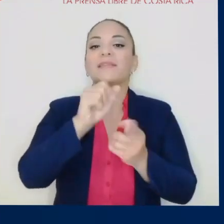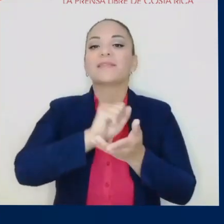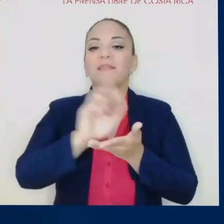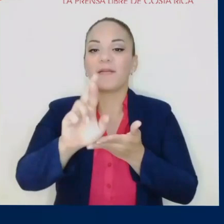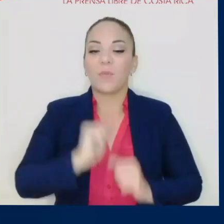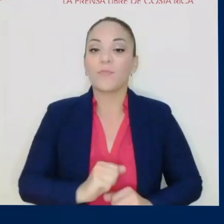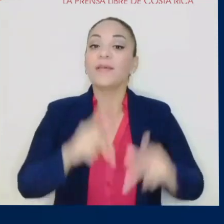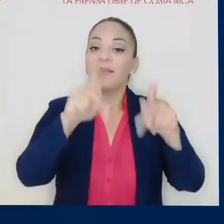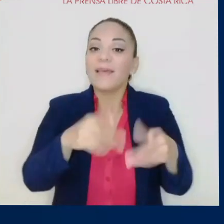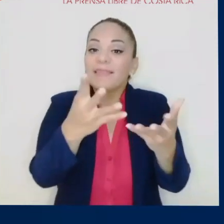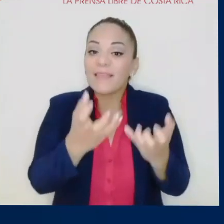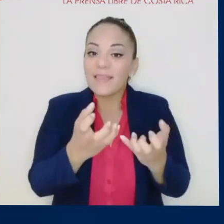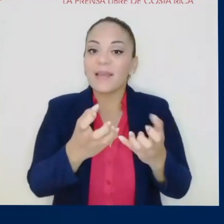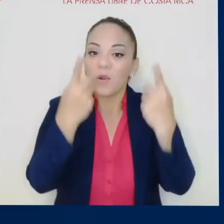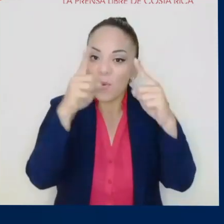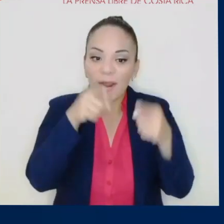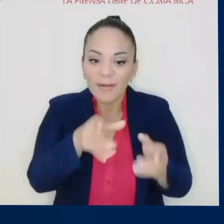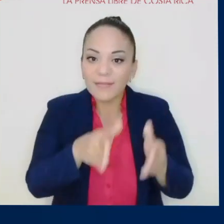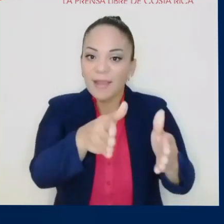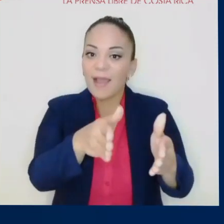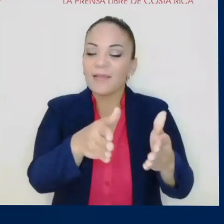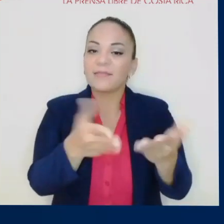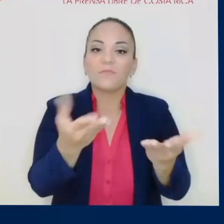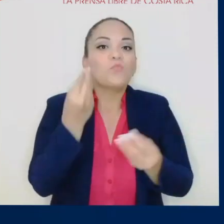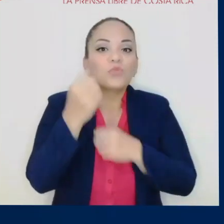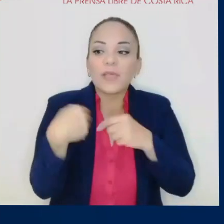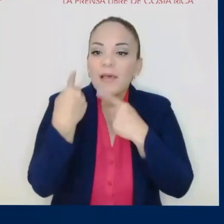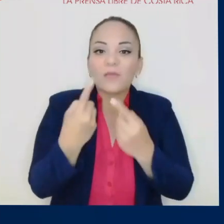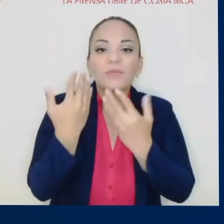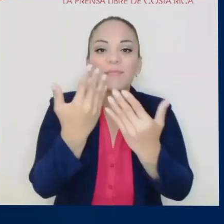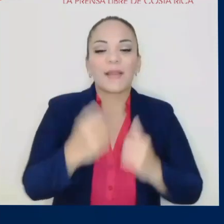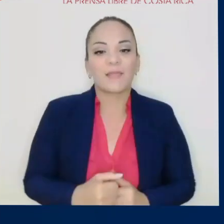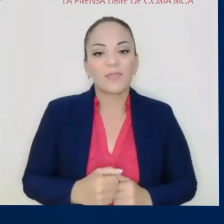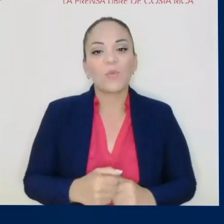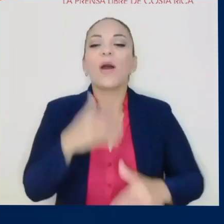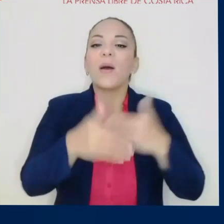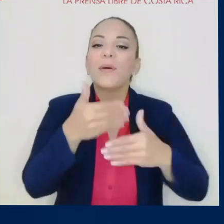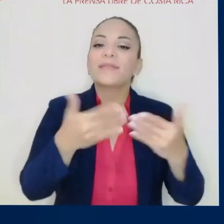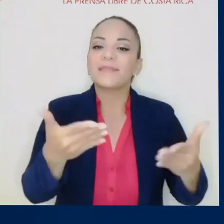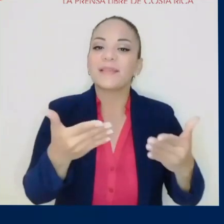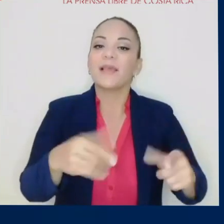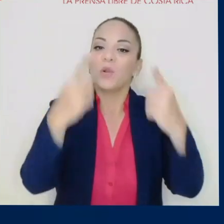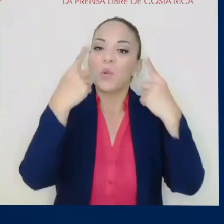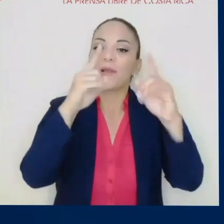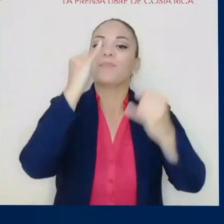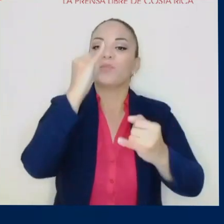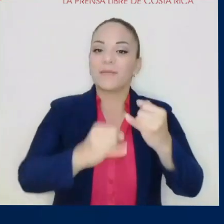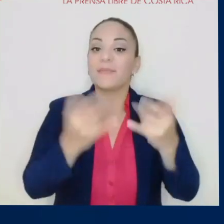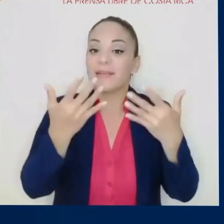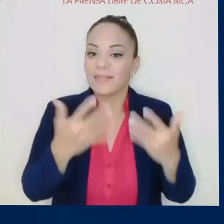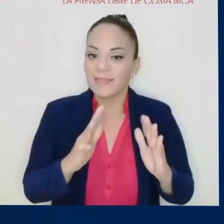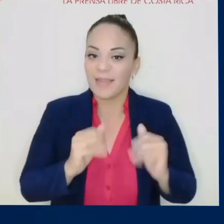-San Ramón. La gente quiere esa ruta desde hace muchísimos años. El avance fue que pudimos